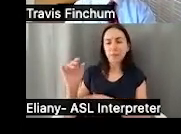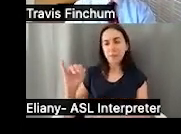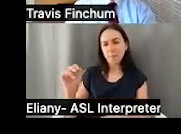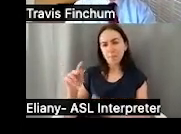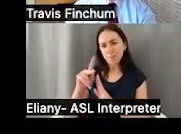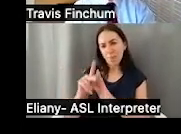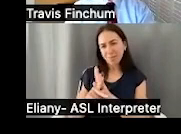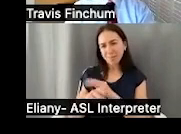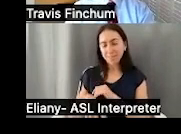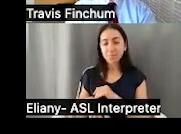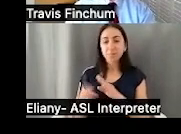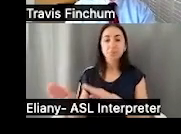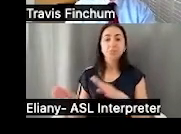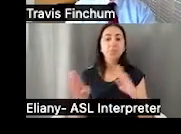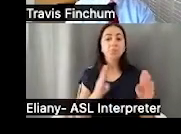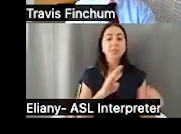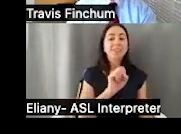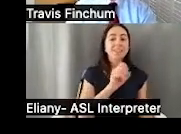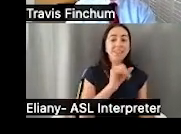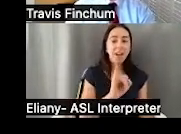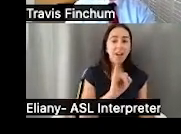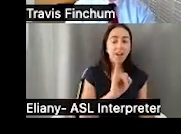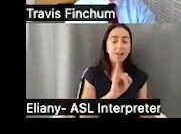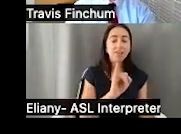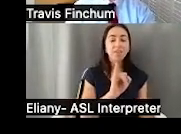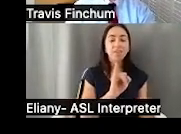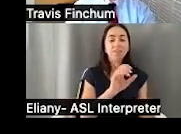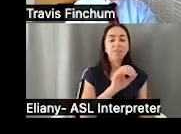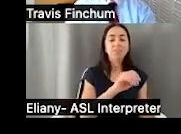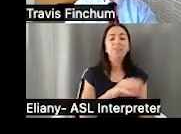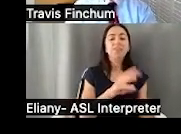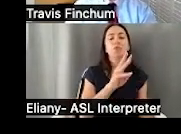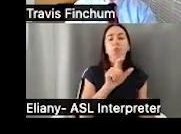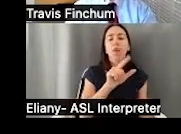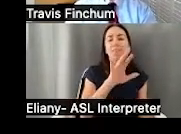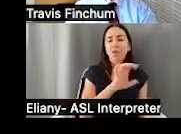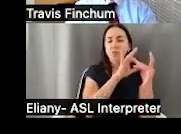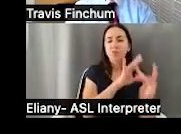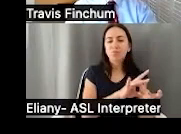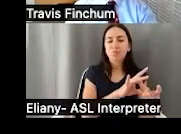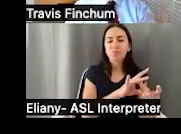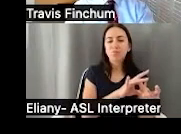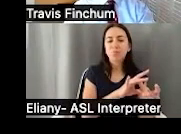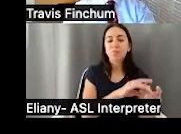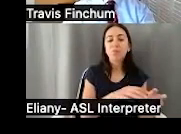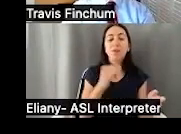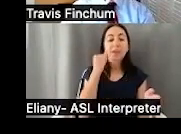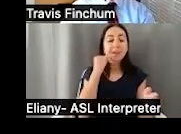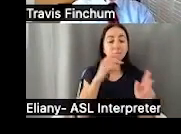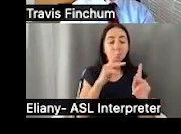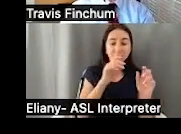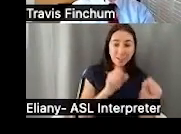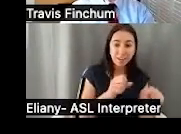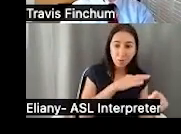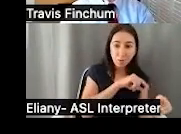comprar una póliza del gobierno, ¿verdad? Entonces, si tenemos una persona que es elegible para